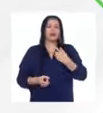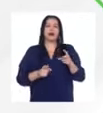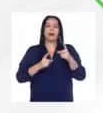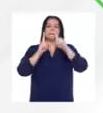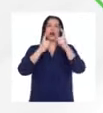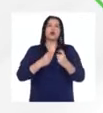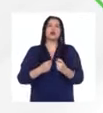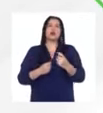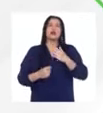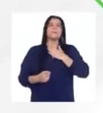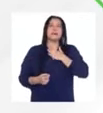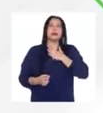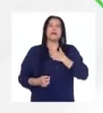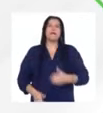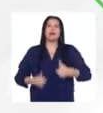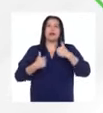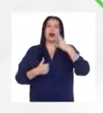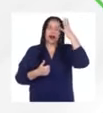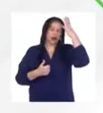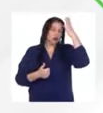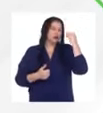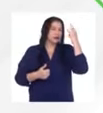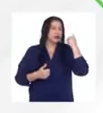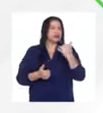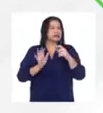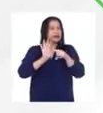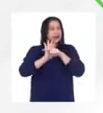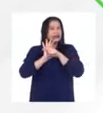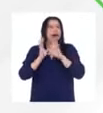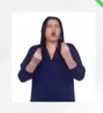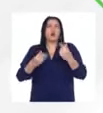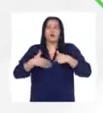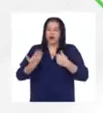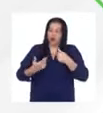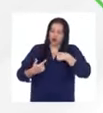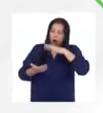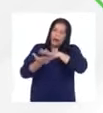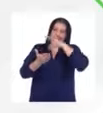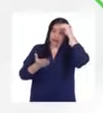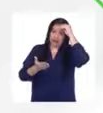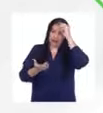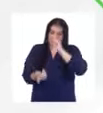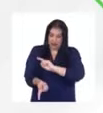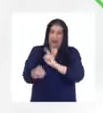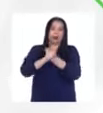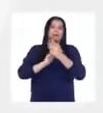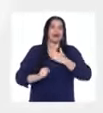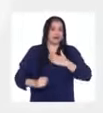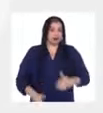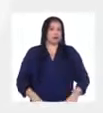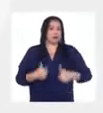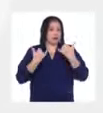hecho complicado que les ocurrió y qué es lo que ustedes quieren que signifique de aquí en adelante en su vida.